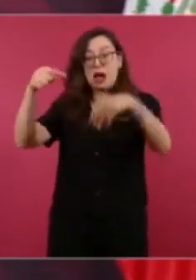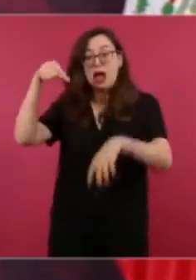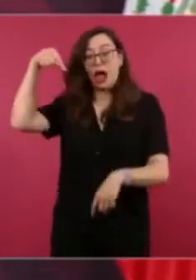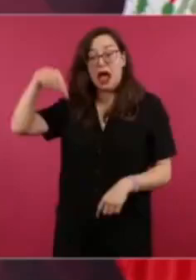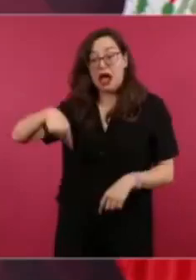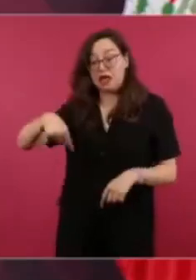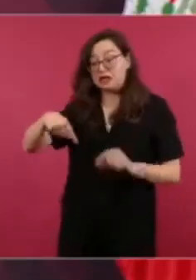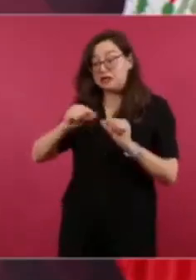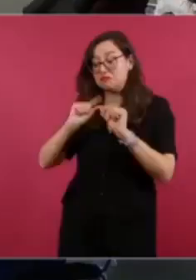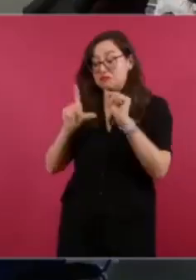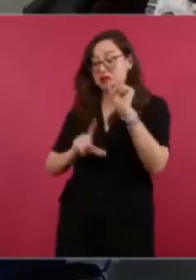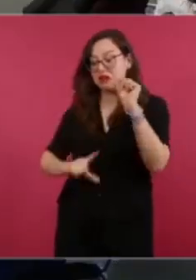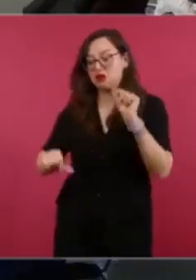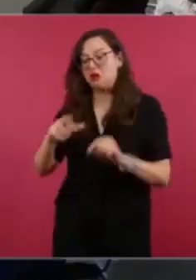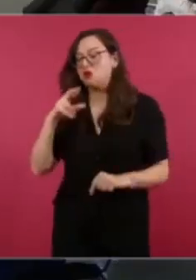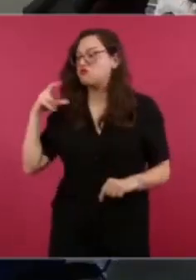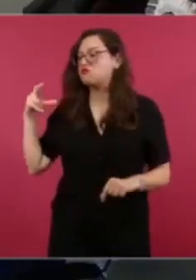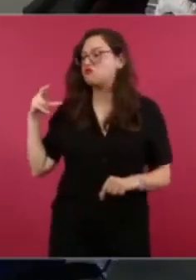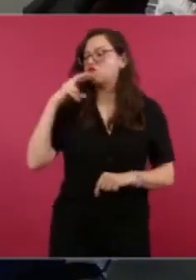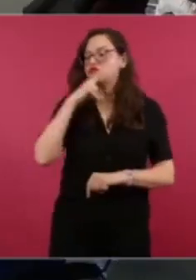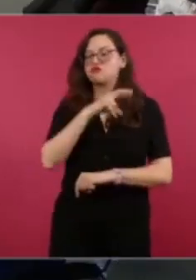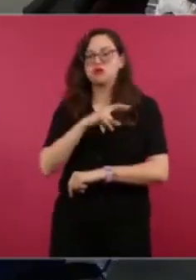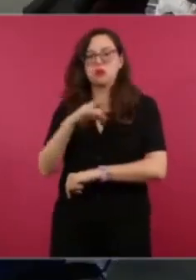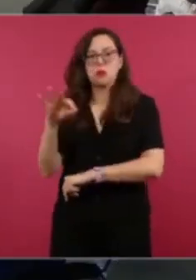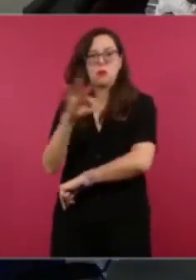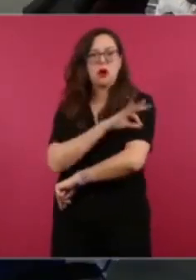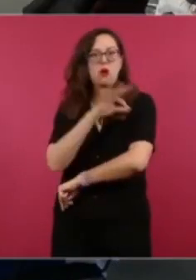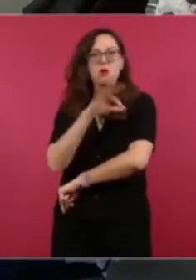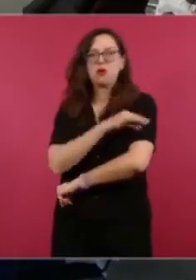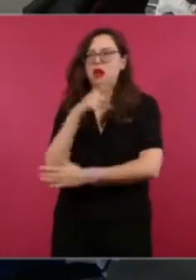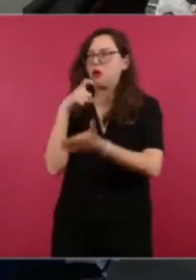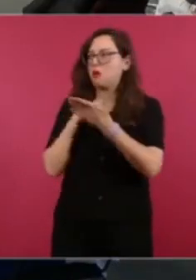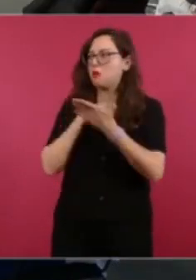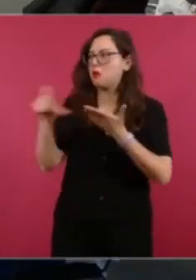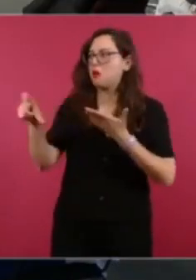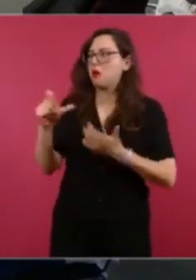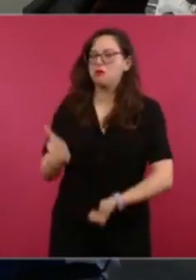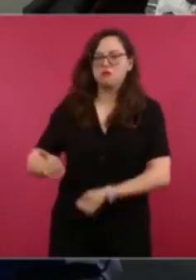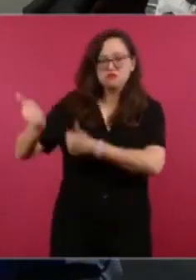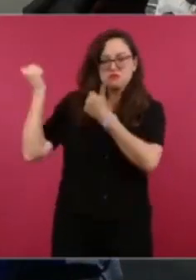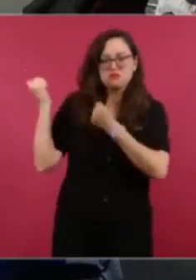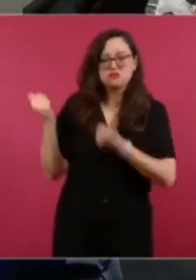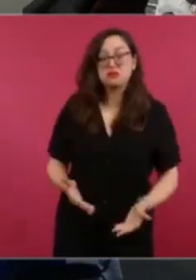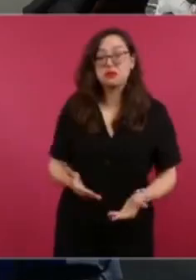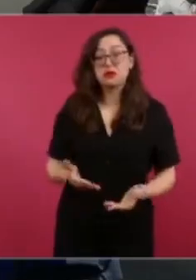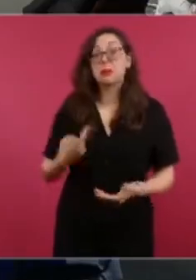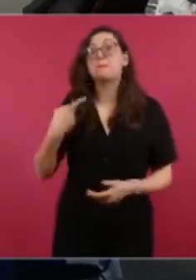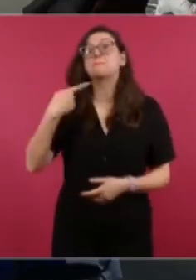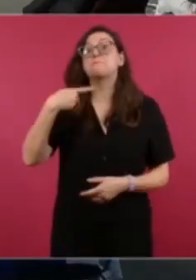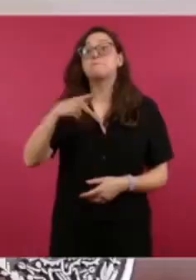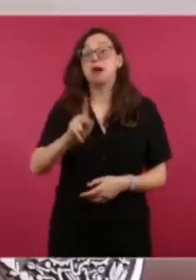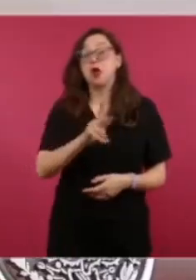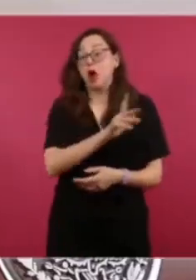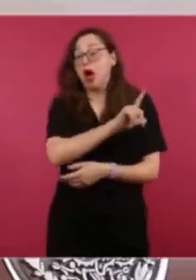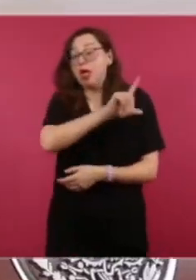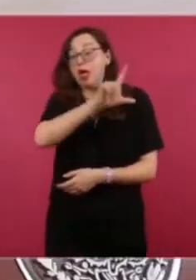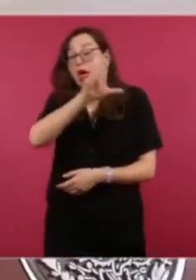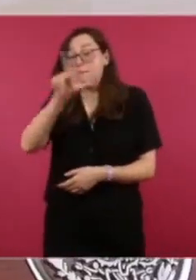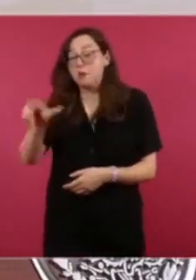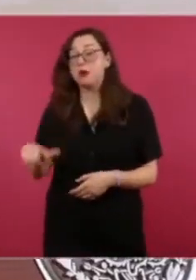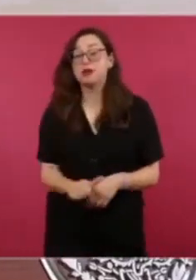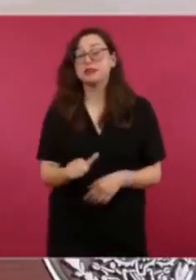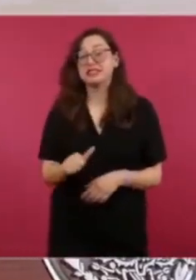en cinco meses vacunamos a